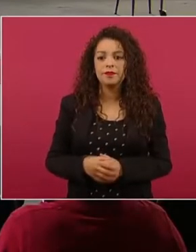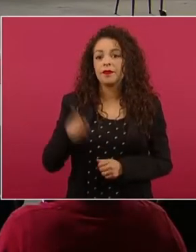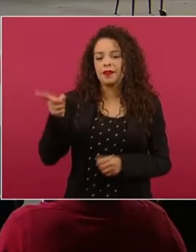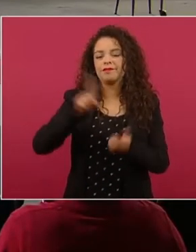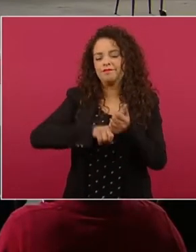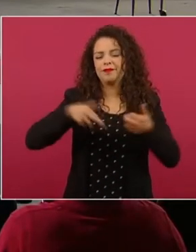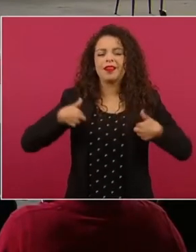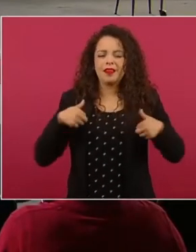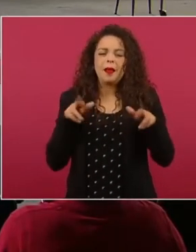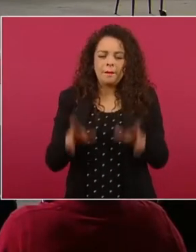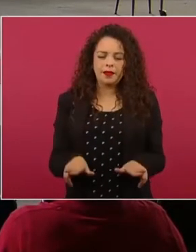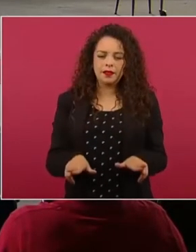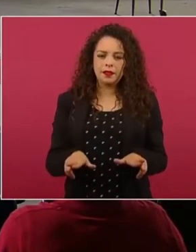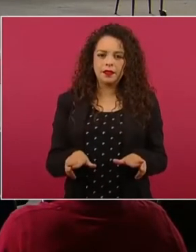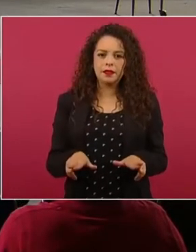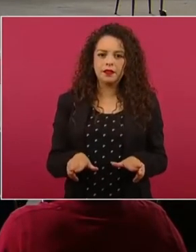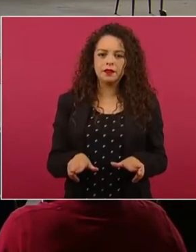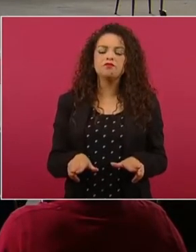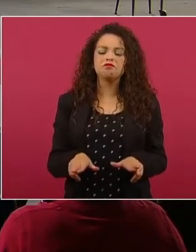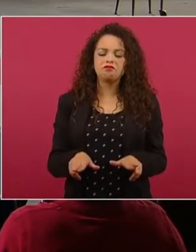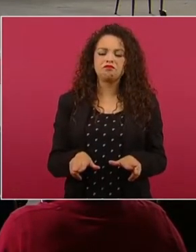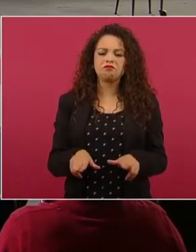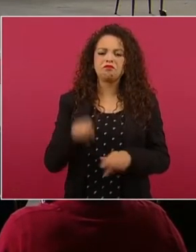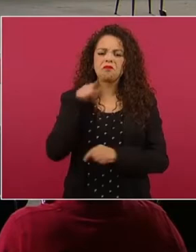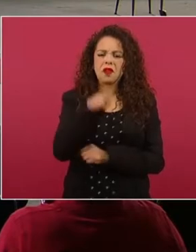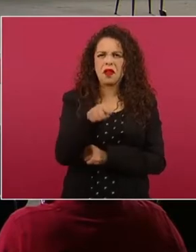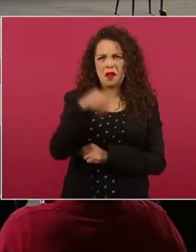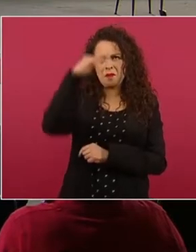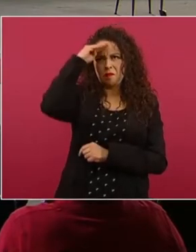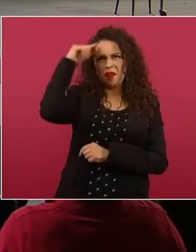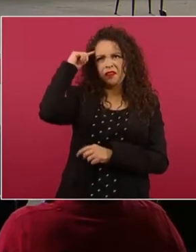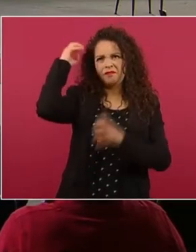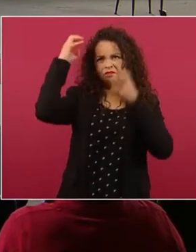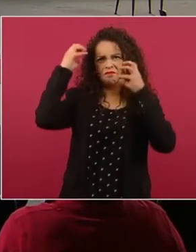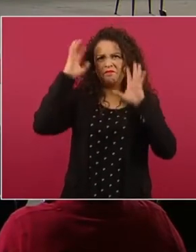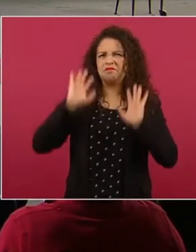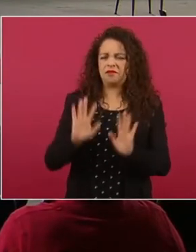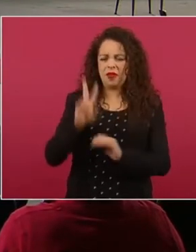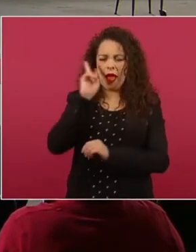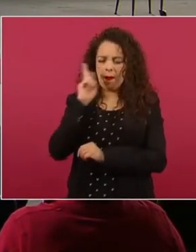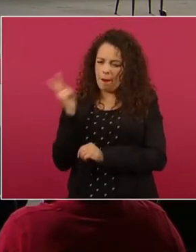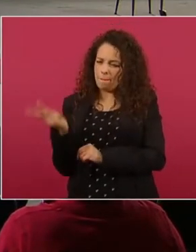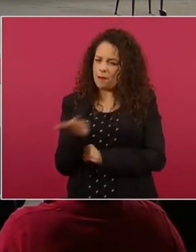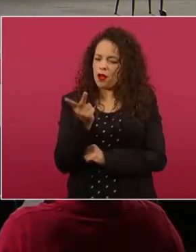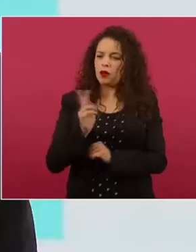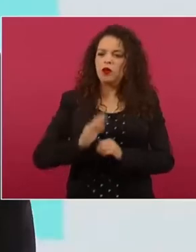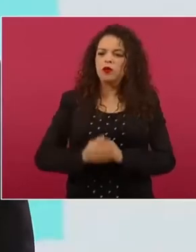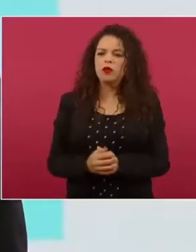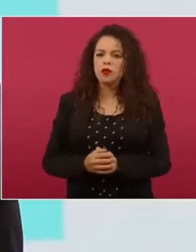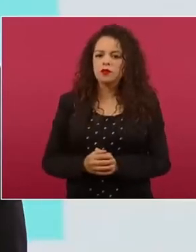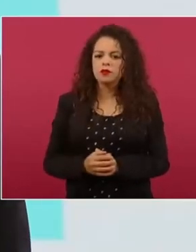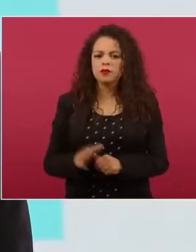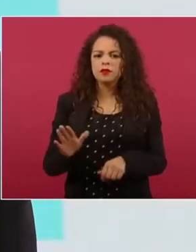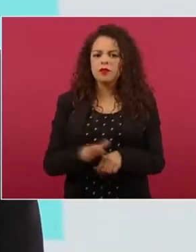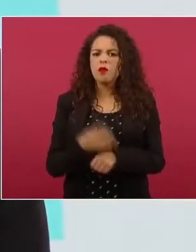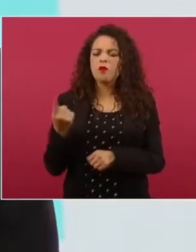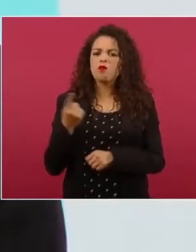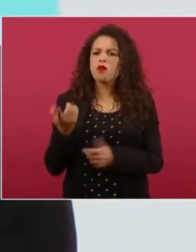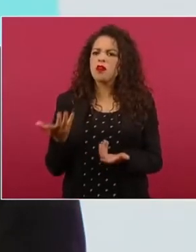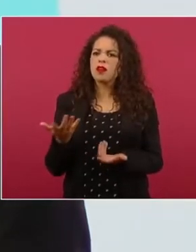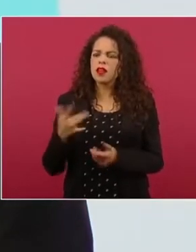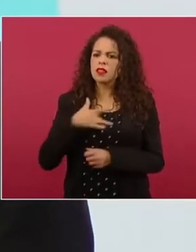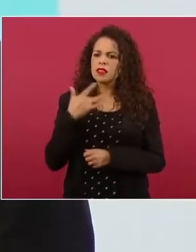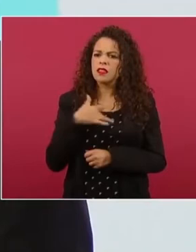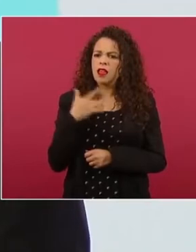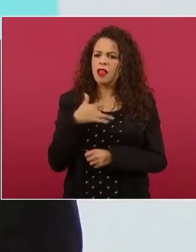concluyó con una visión positiva. Él pregunta ¿por qué estamos un poquito más optimistas con México que